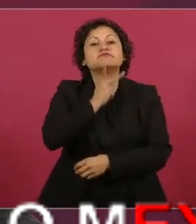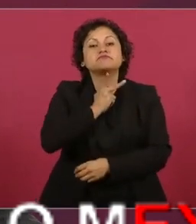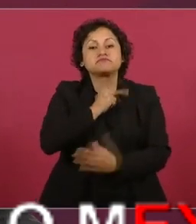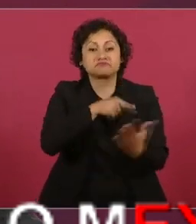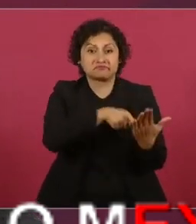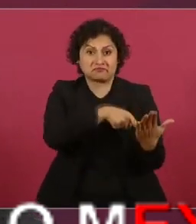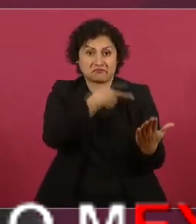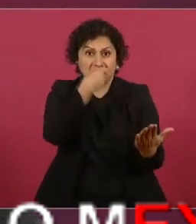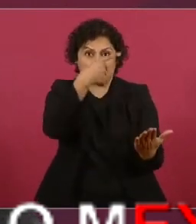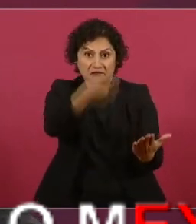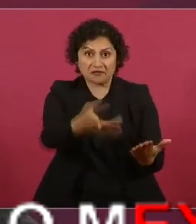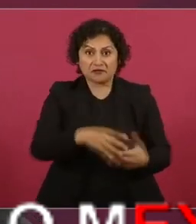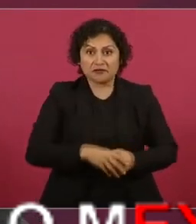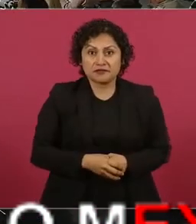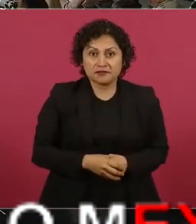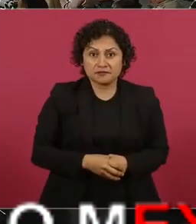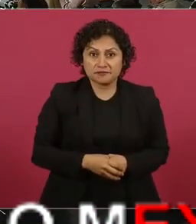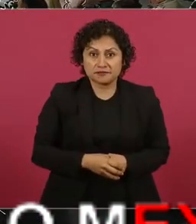en donde